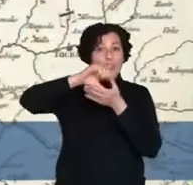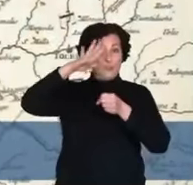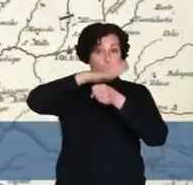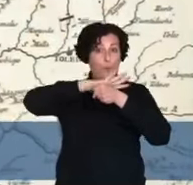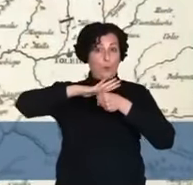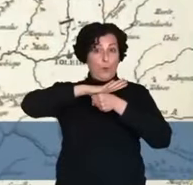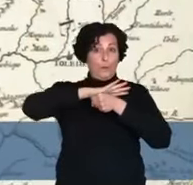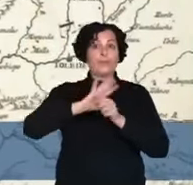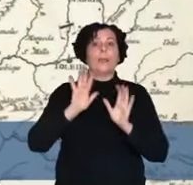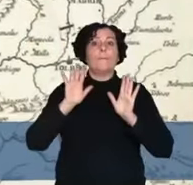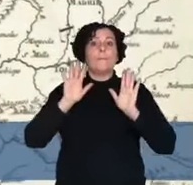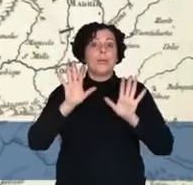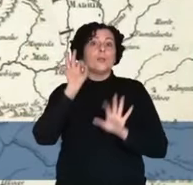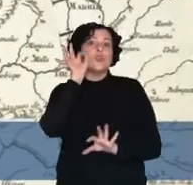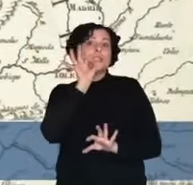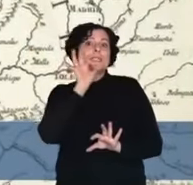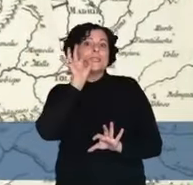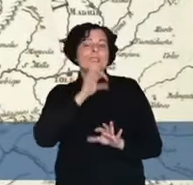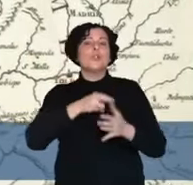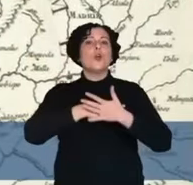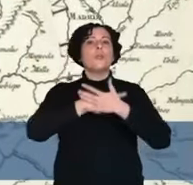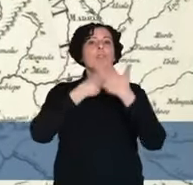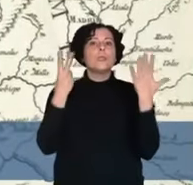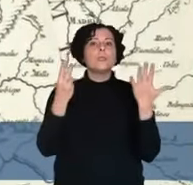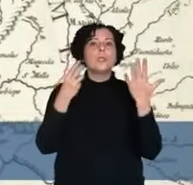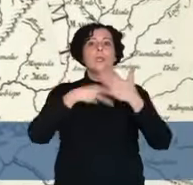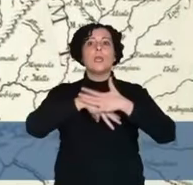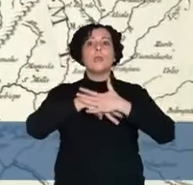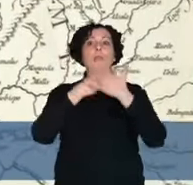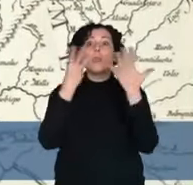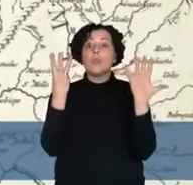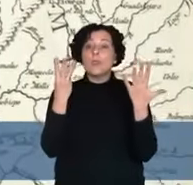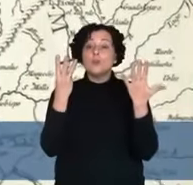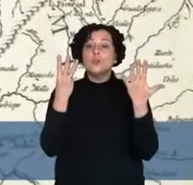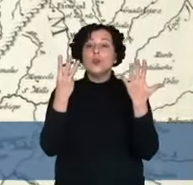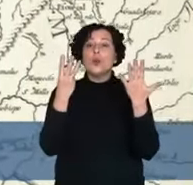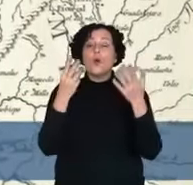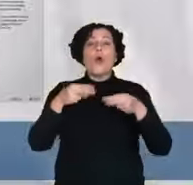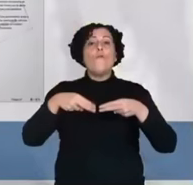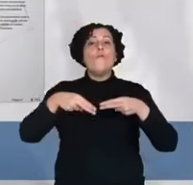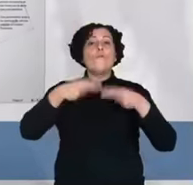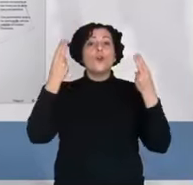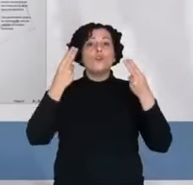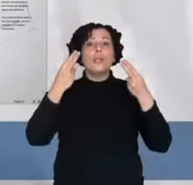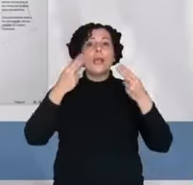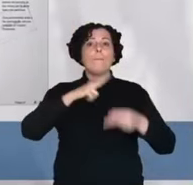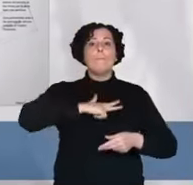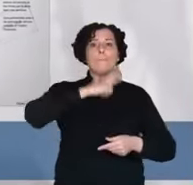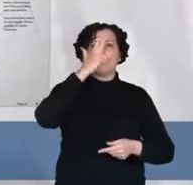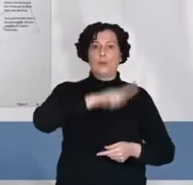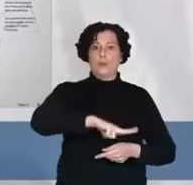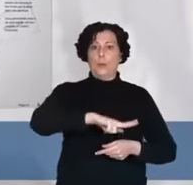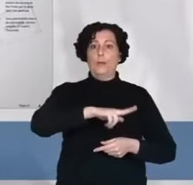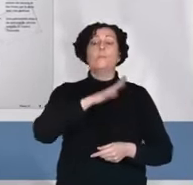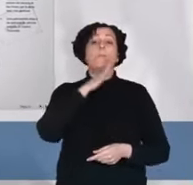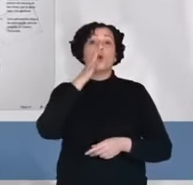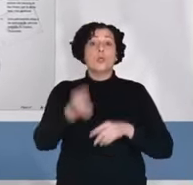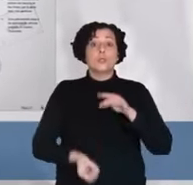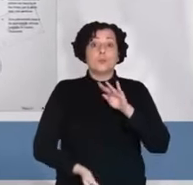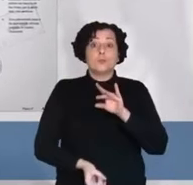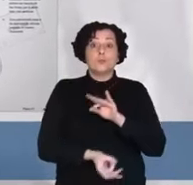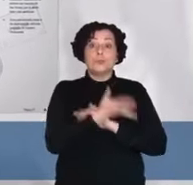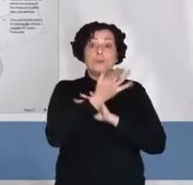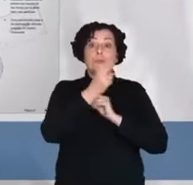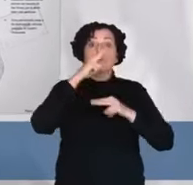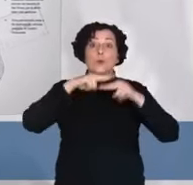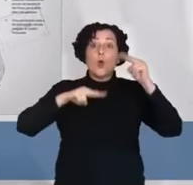XVII y XVIII hacían frontera con el antiguo reino de Portugal. Para proteger el territorio se construyó su fuerte,